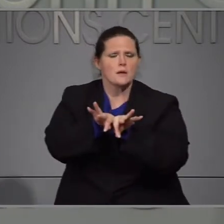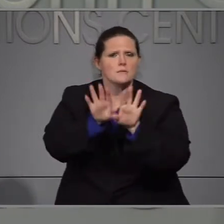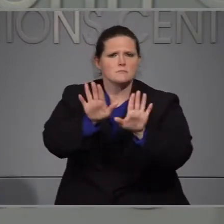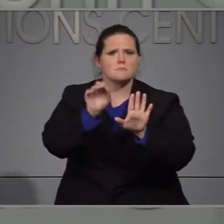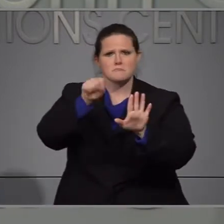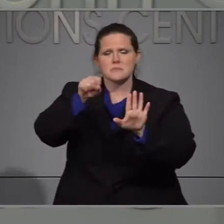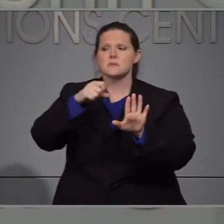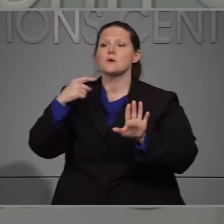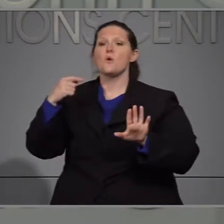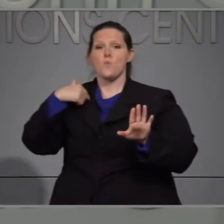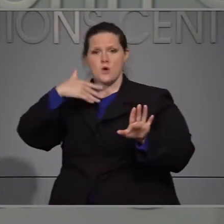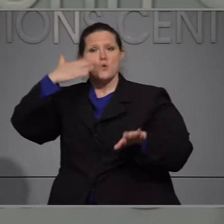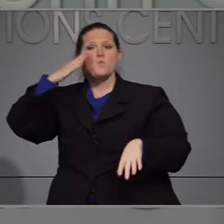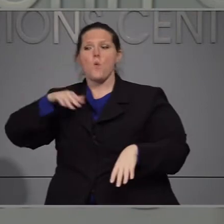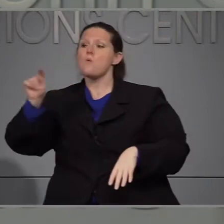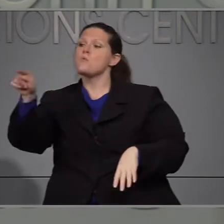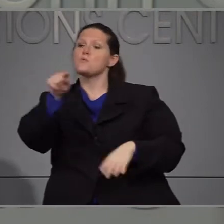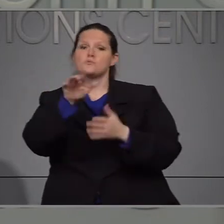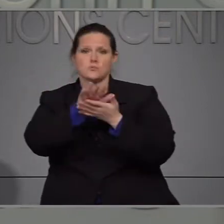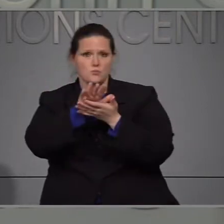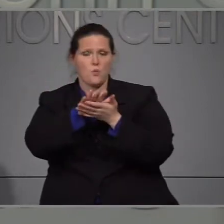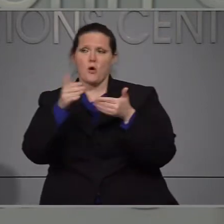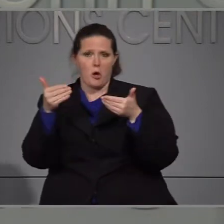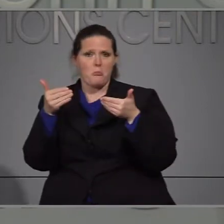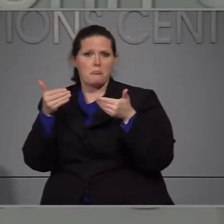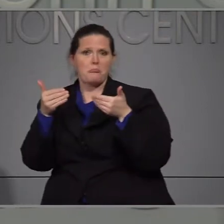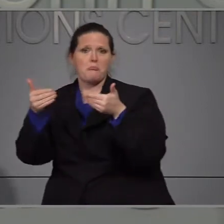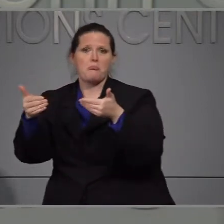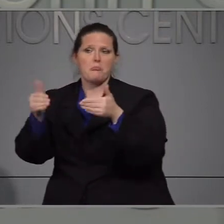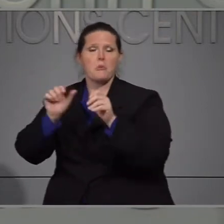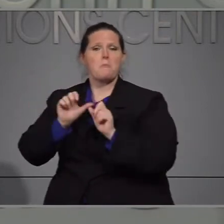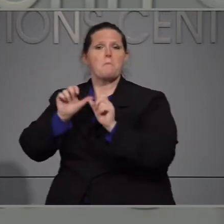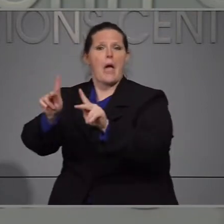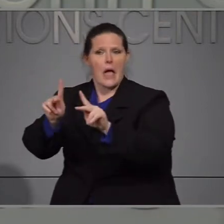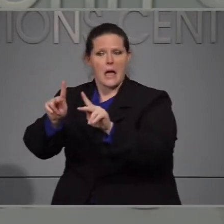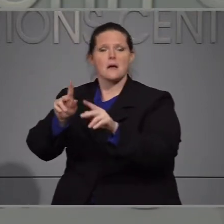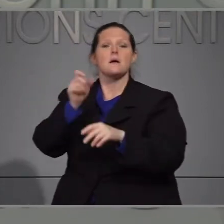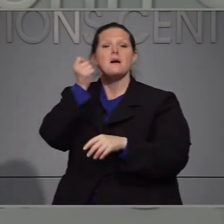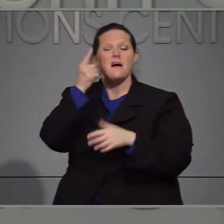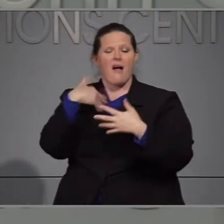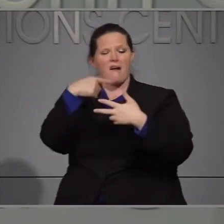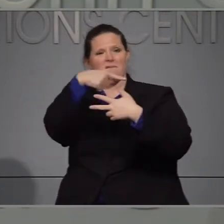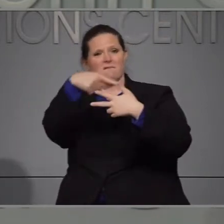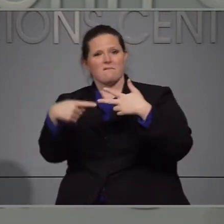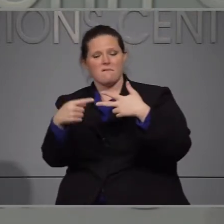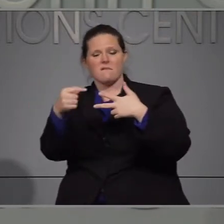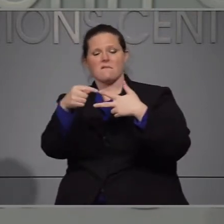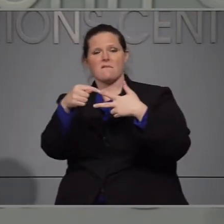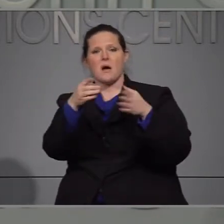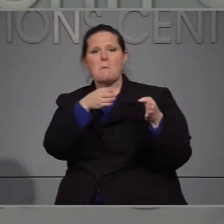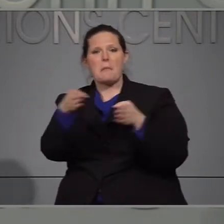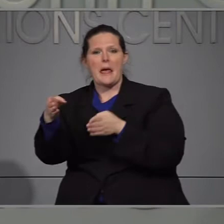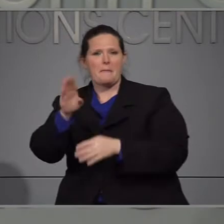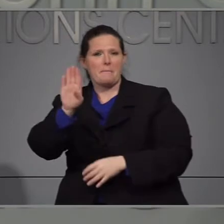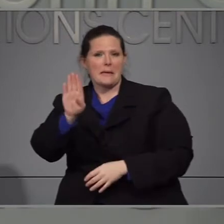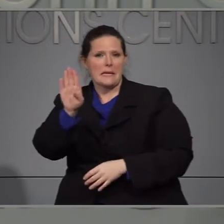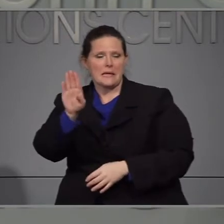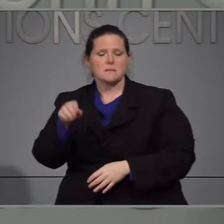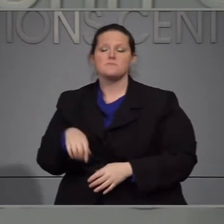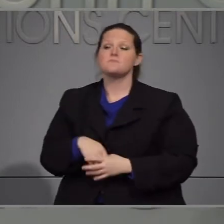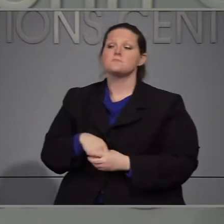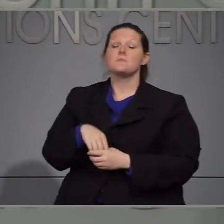en la escuela y otros distritos están pensando iniciar las clases con el plan B.